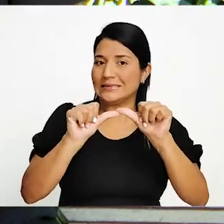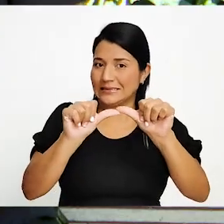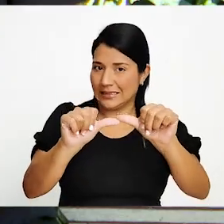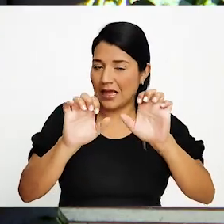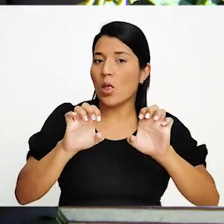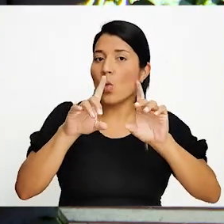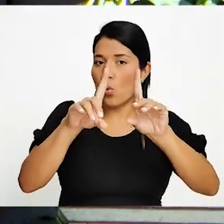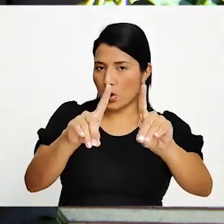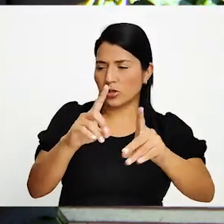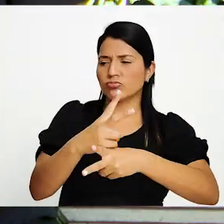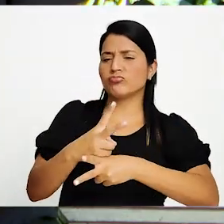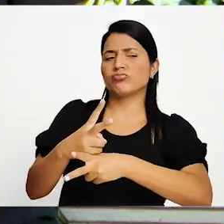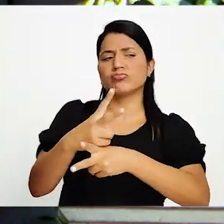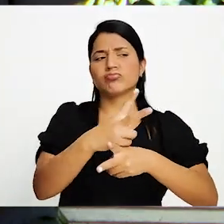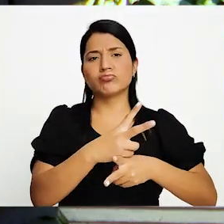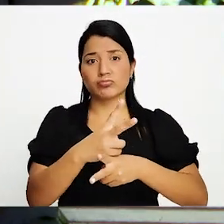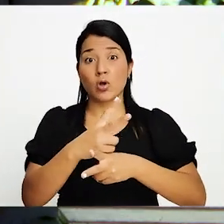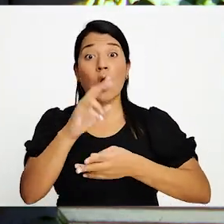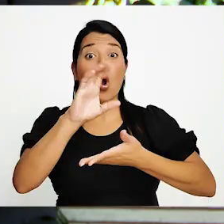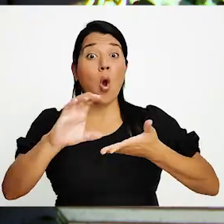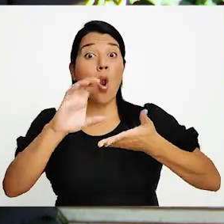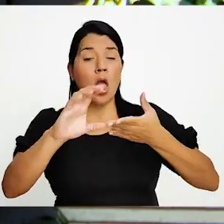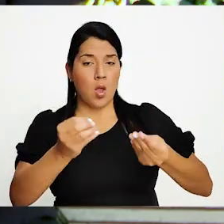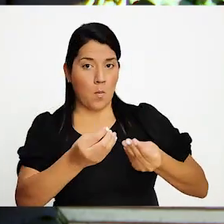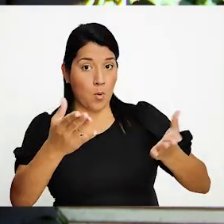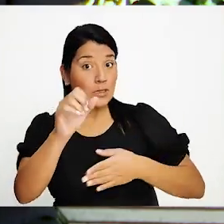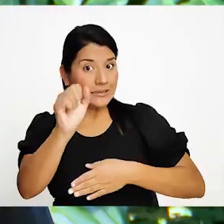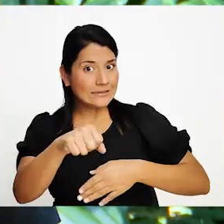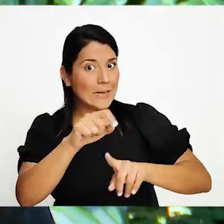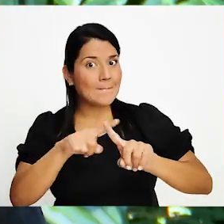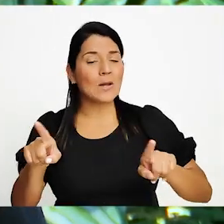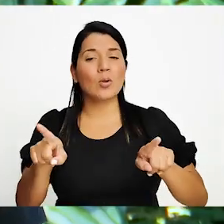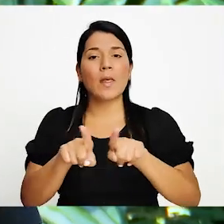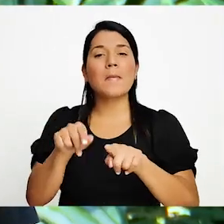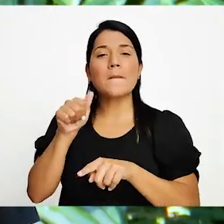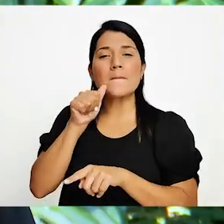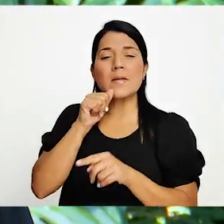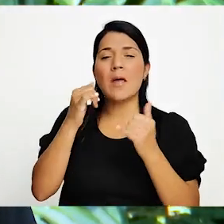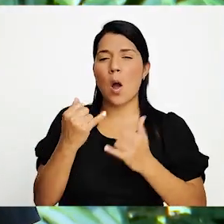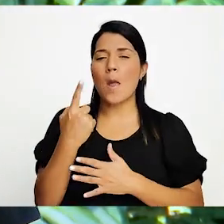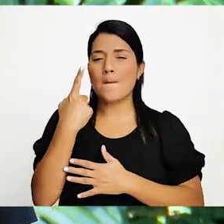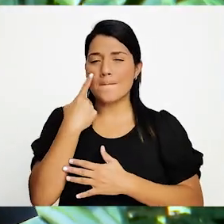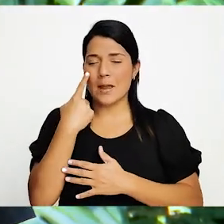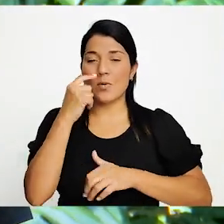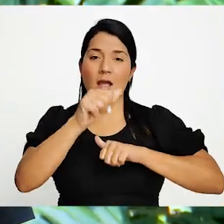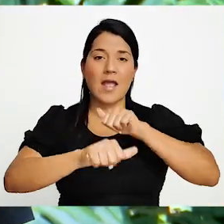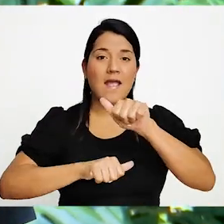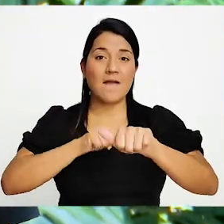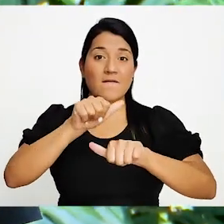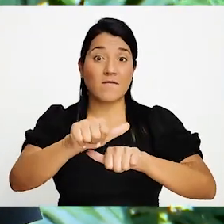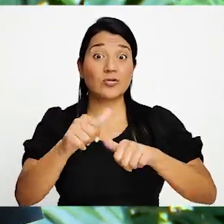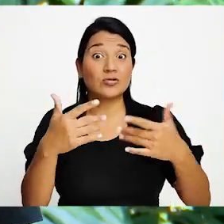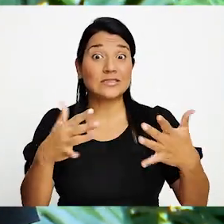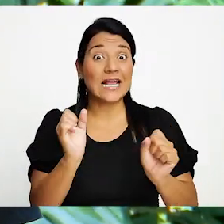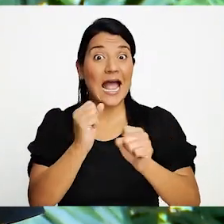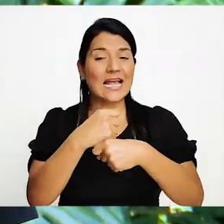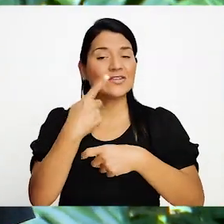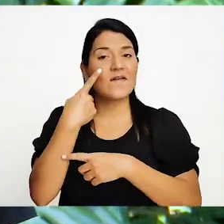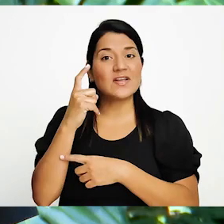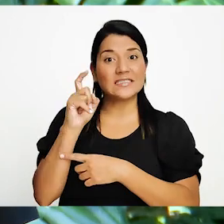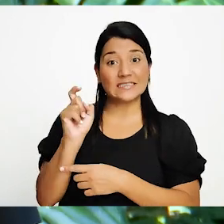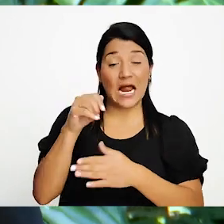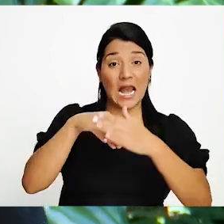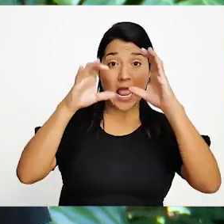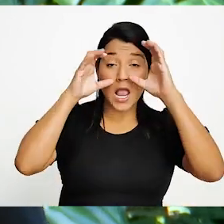solamente en colegios públicos, sino también en privados. Escuchemos el esfuerzo que ha hecho esta Fiscalía de